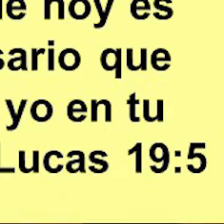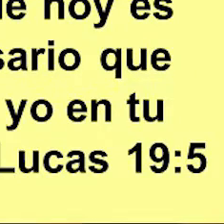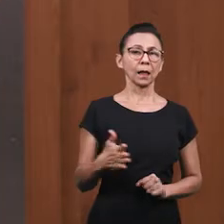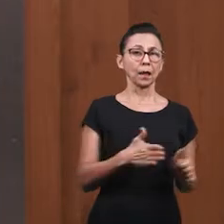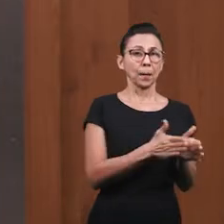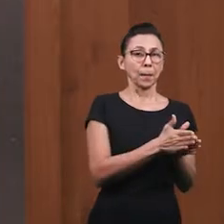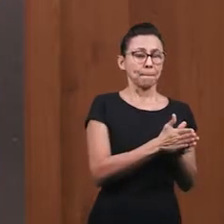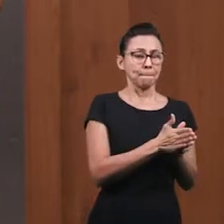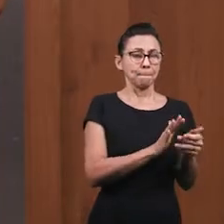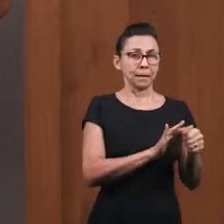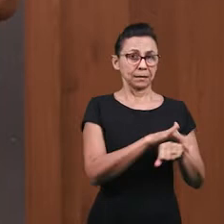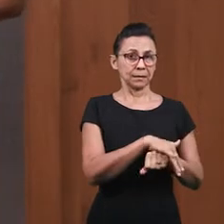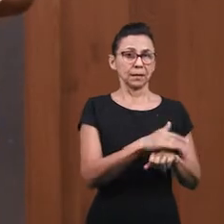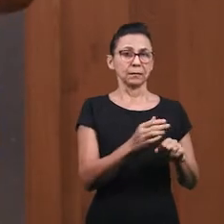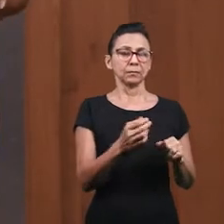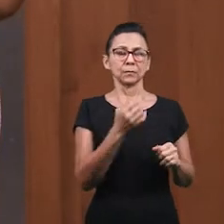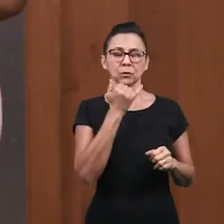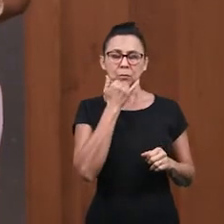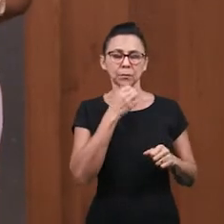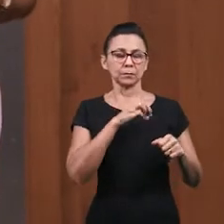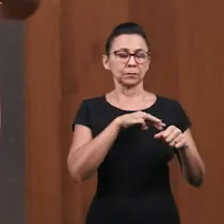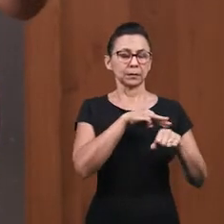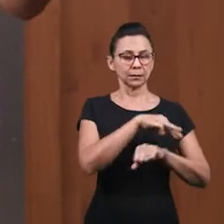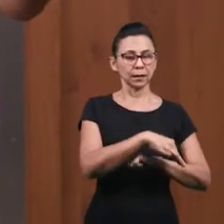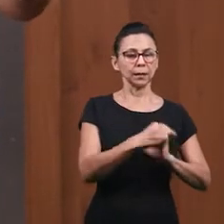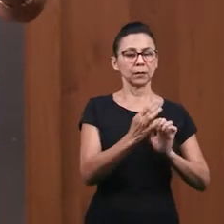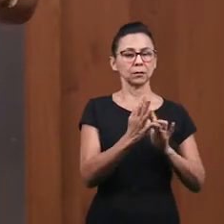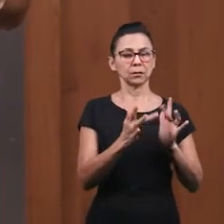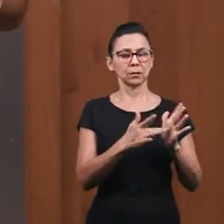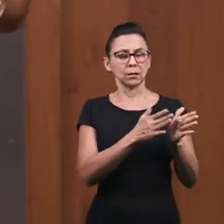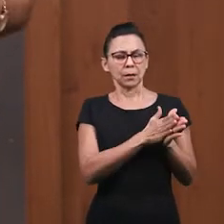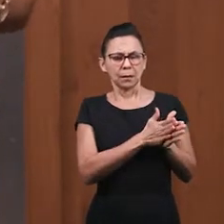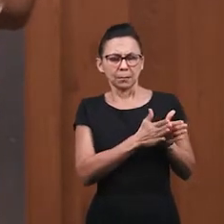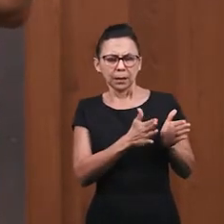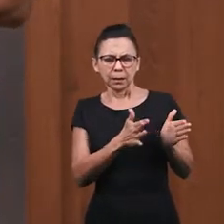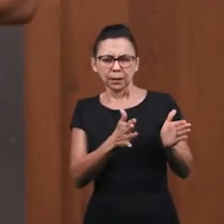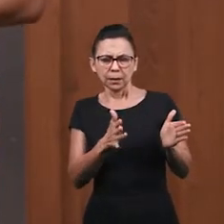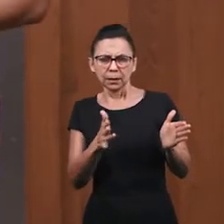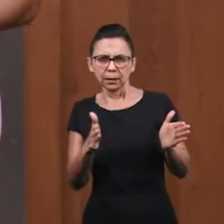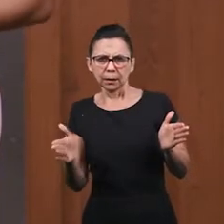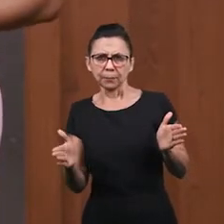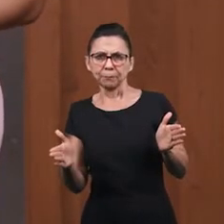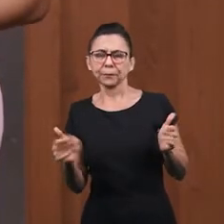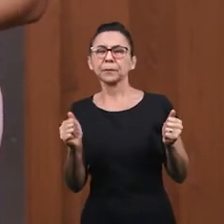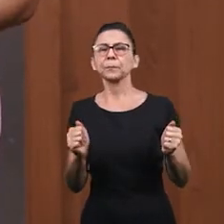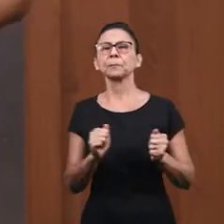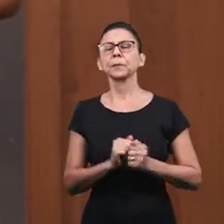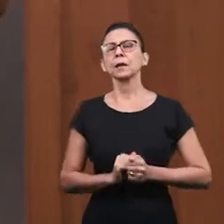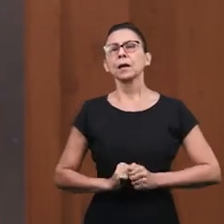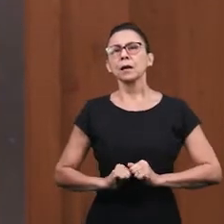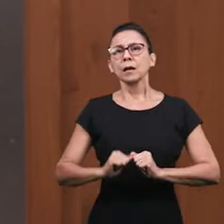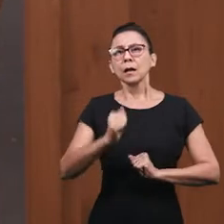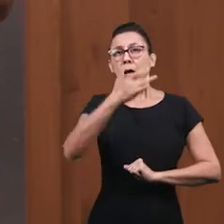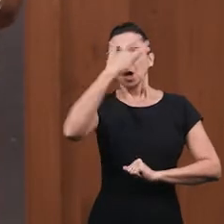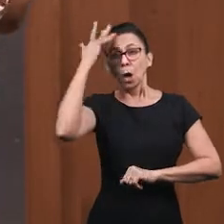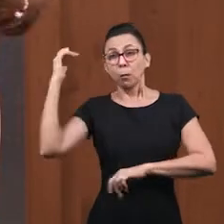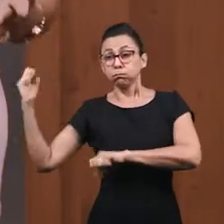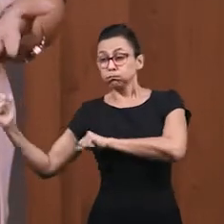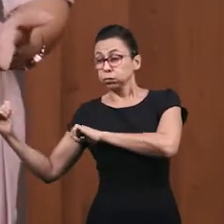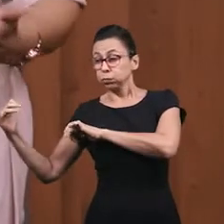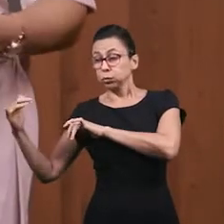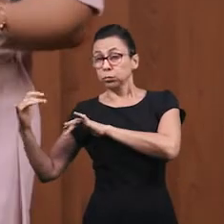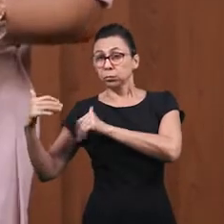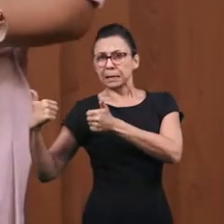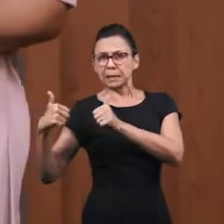ministerio del Señor Jesús Por donde Él pasaba Había siempre una gran multitud a su alrededor Las personas